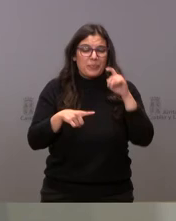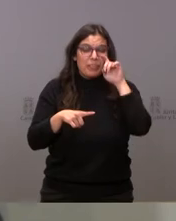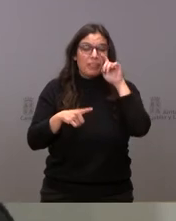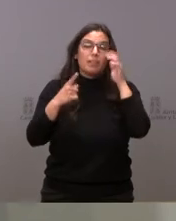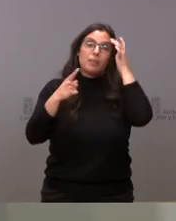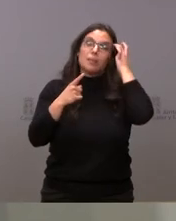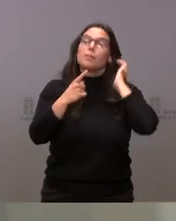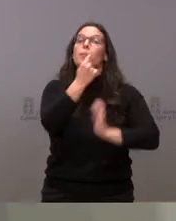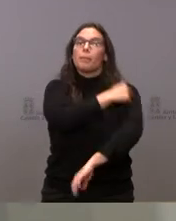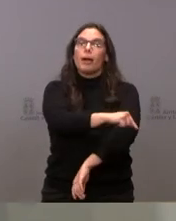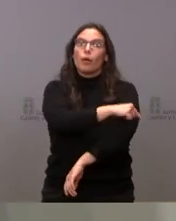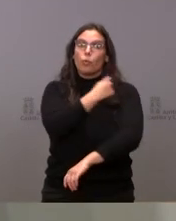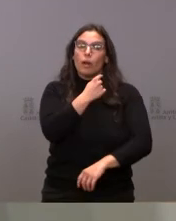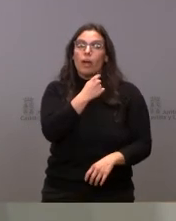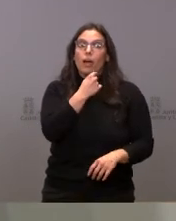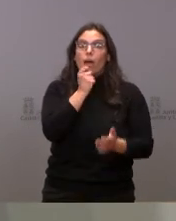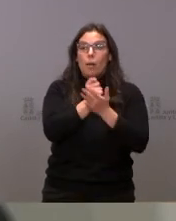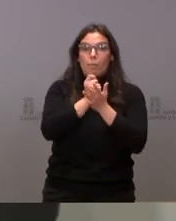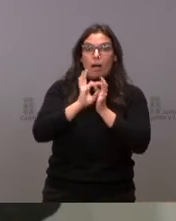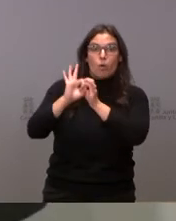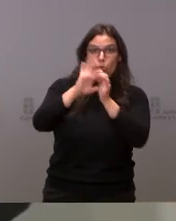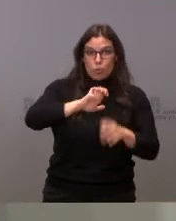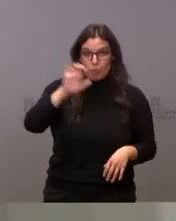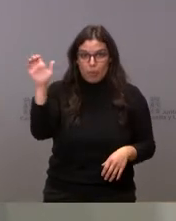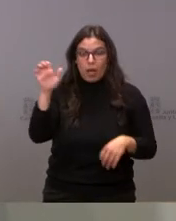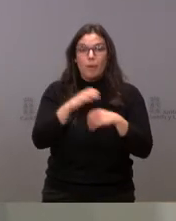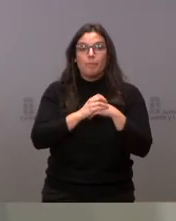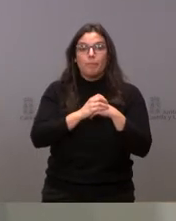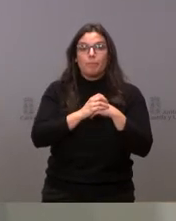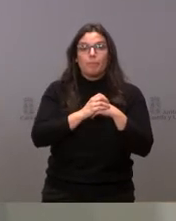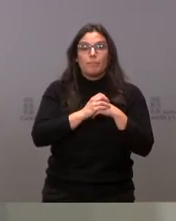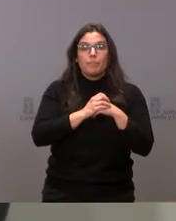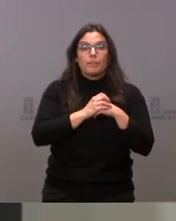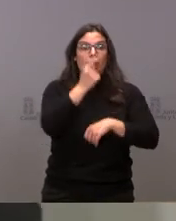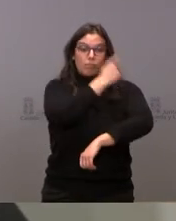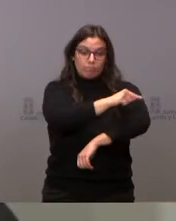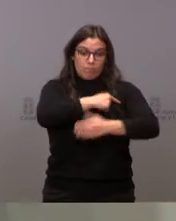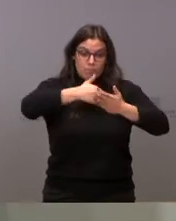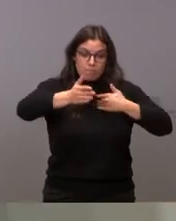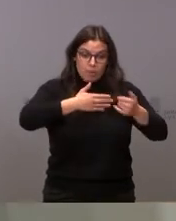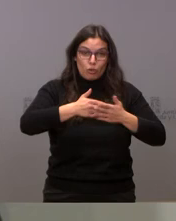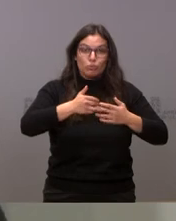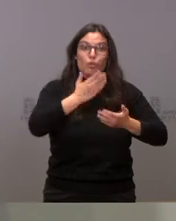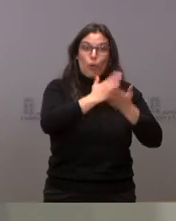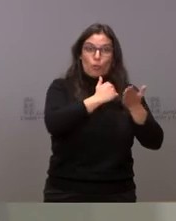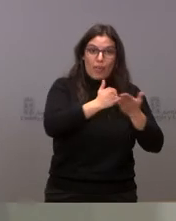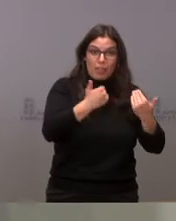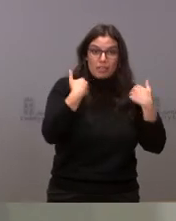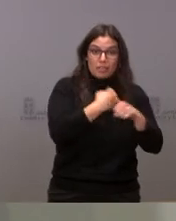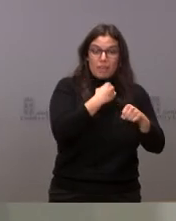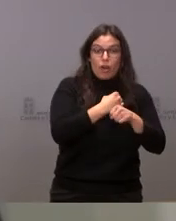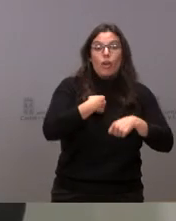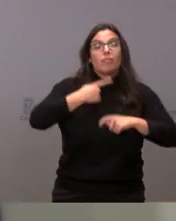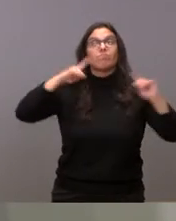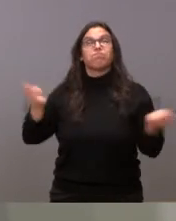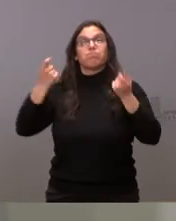vacunas pues las paga la Unión Europea, las pone en las comunidades autónomas y las anuncia el presidente, esté en Turquía o esté